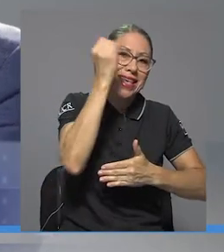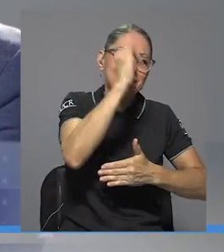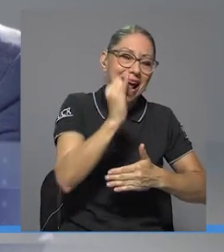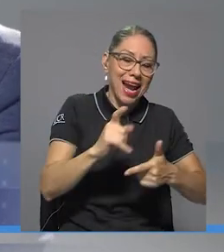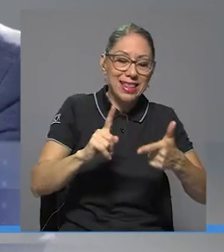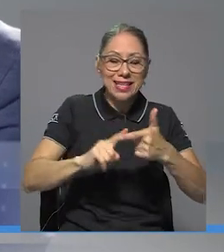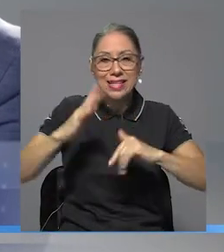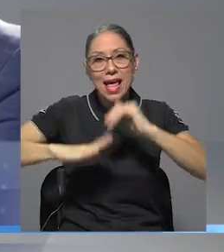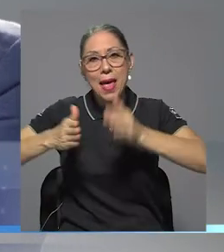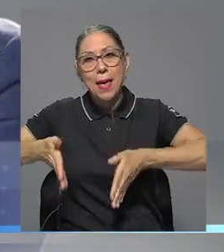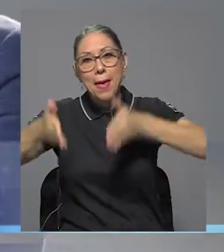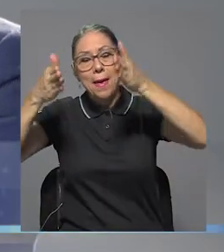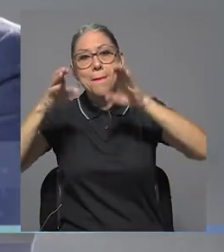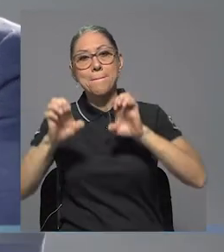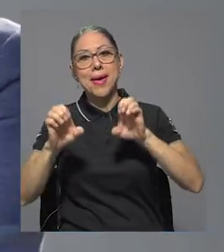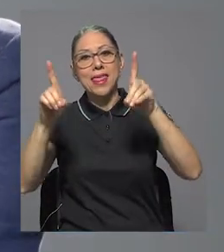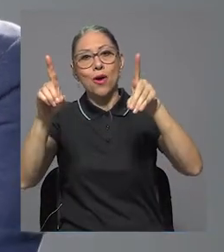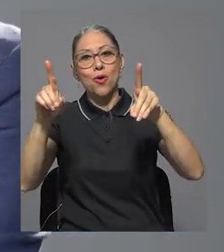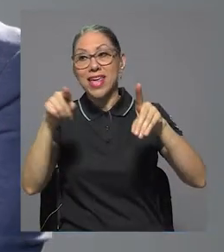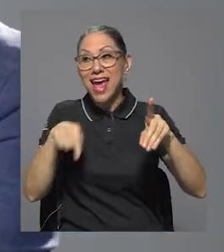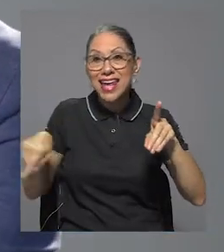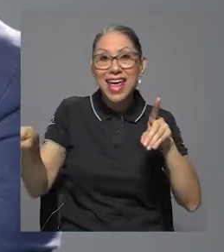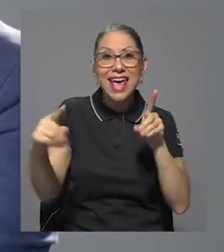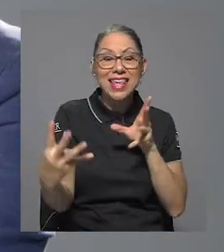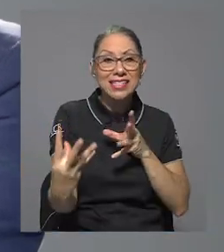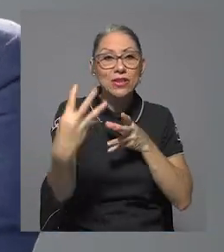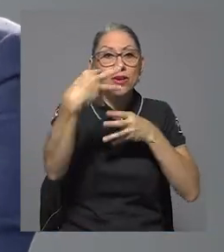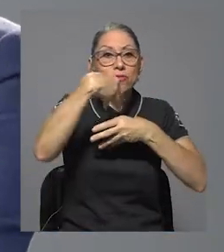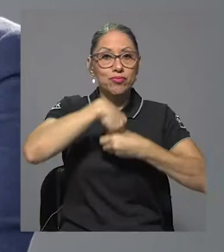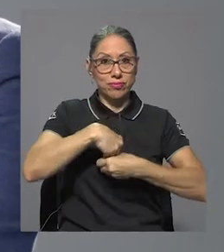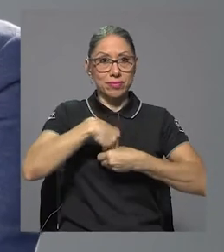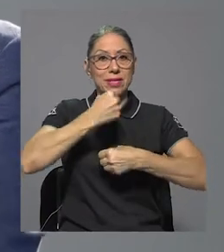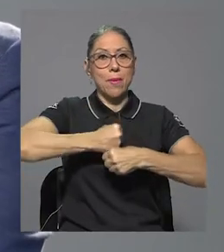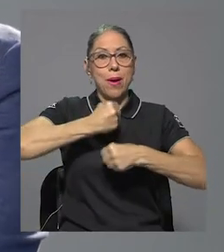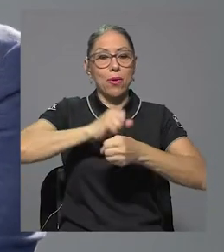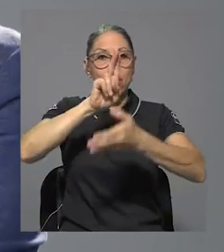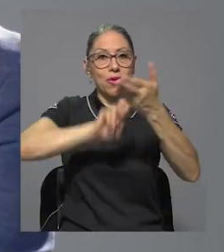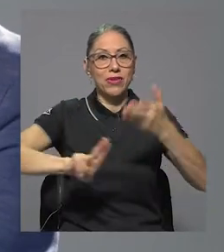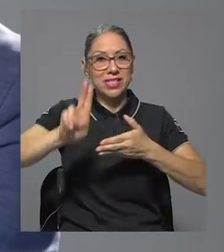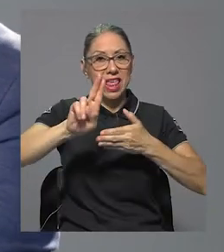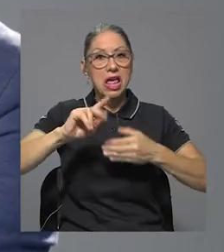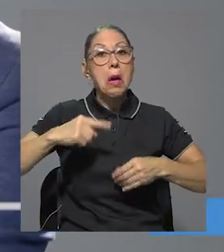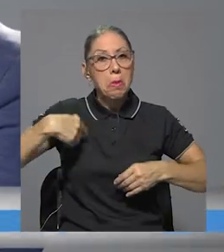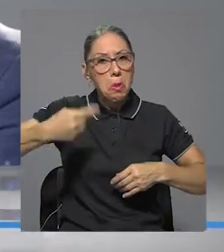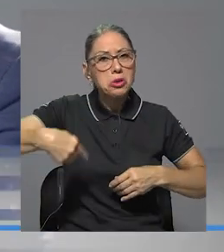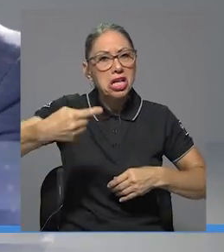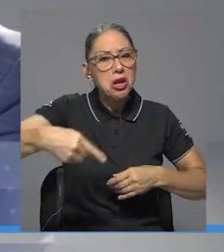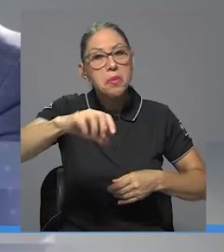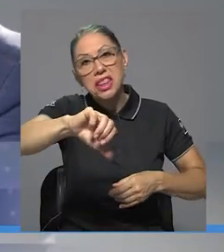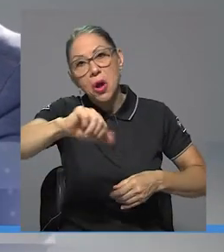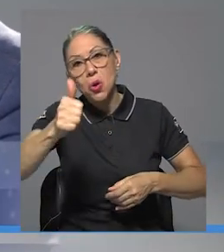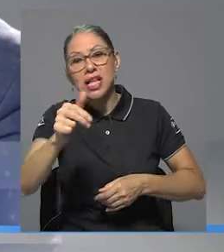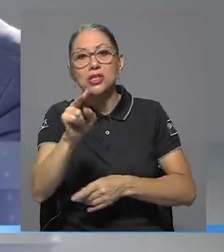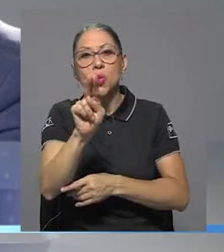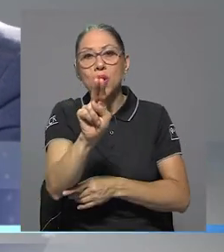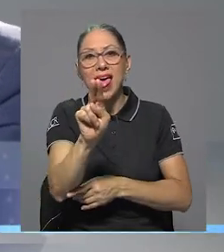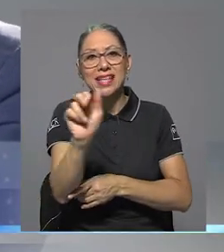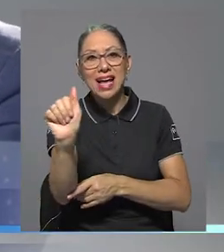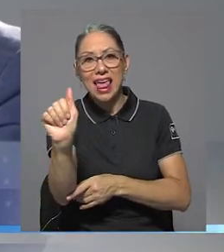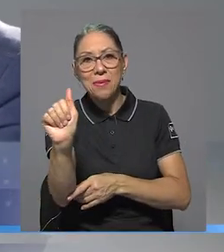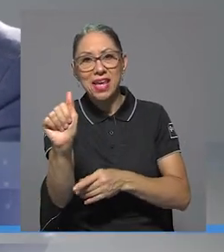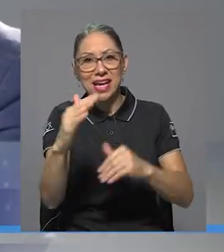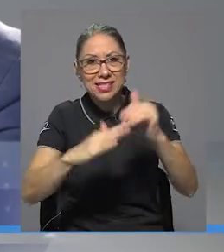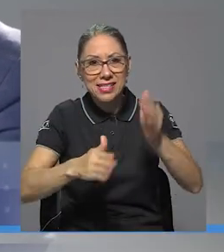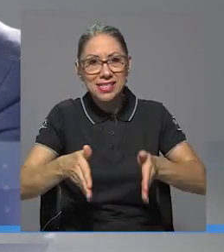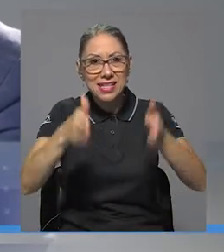Pedagogía, que se integran al quehacer de la universidad. Luego, posteriormente, surgen otras unidades académicas. Pero sí